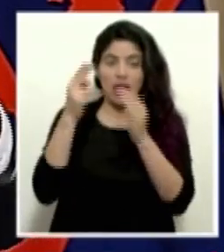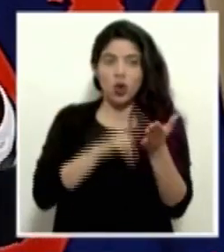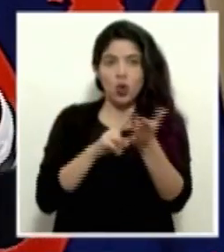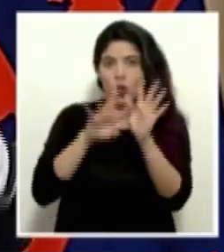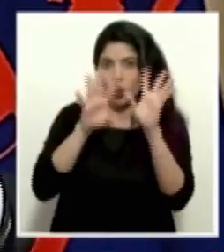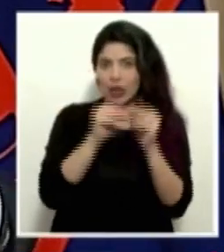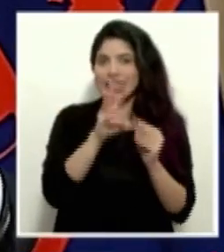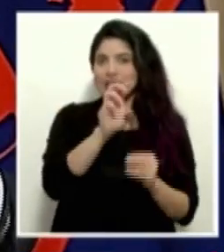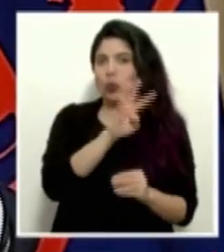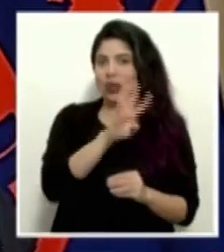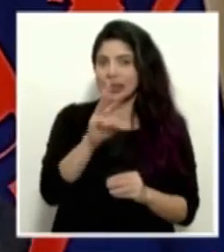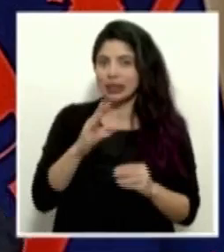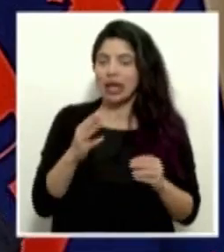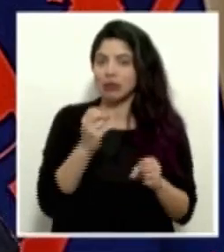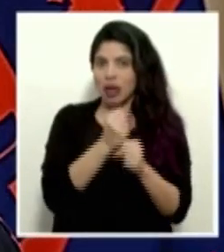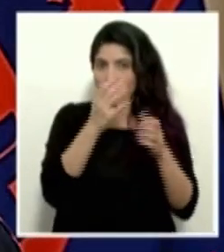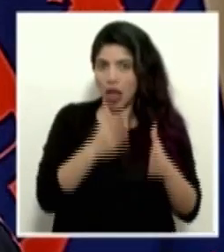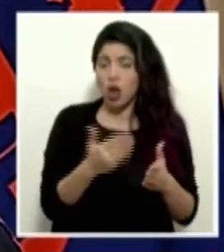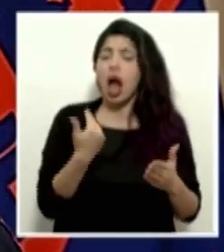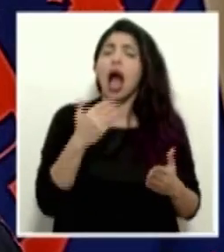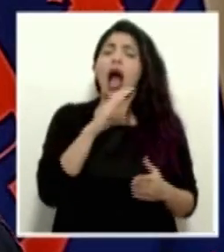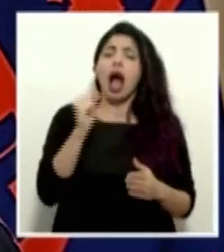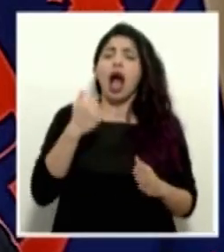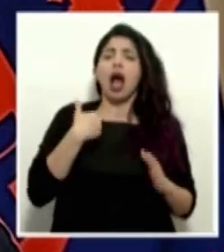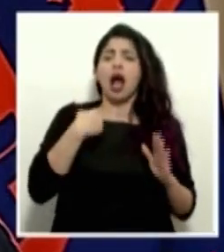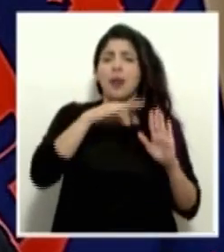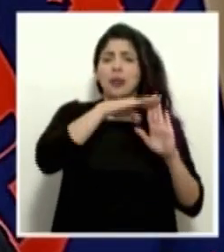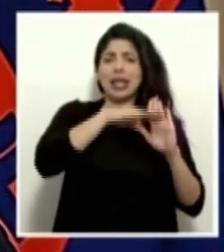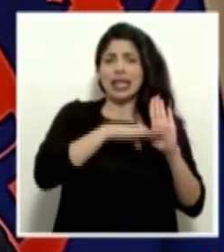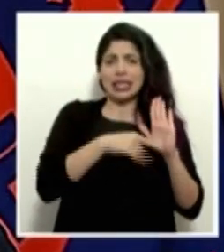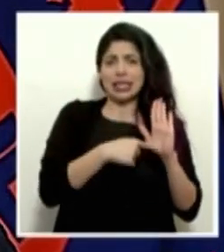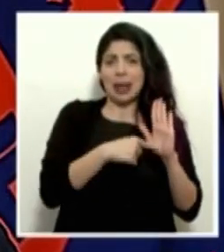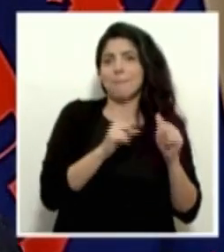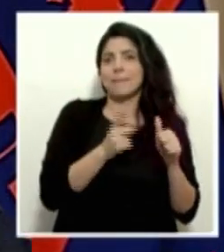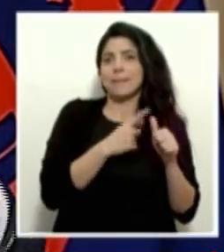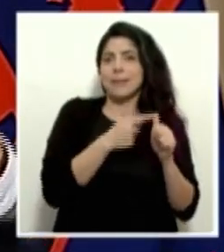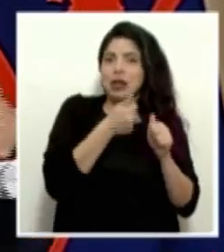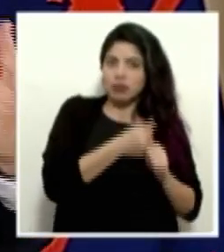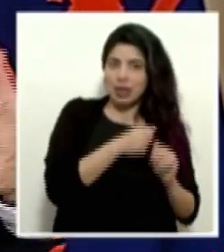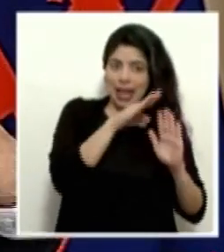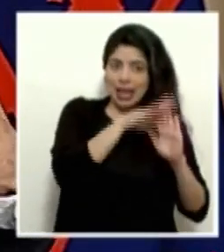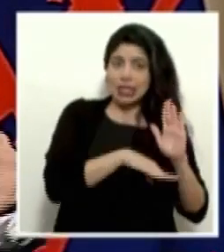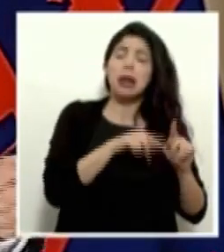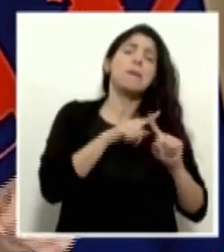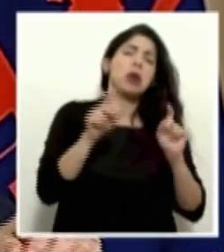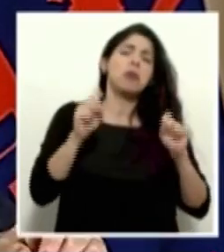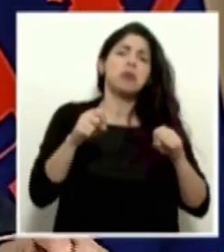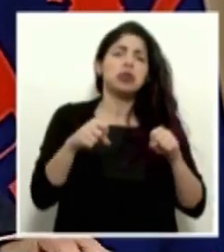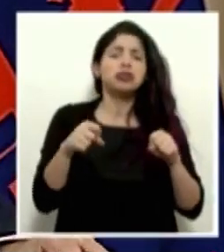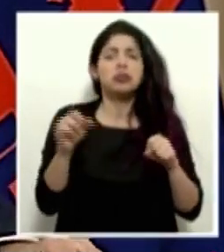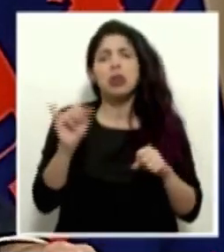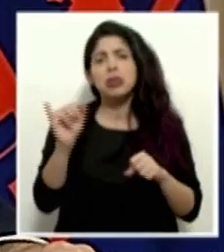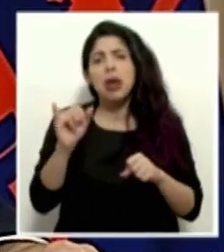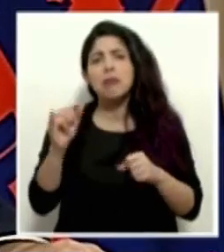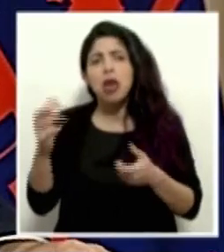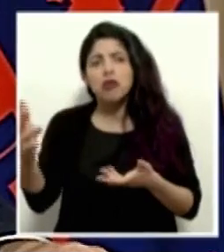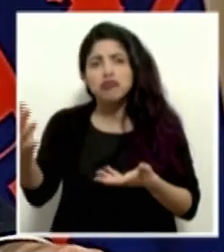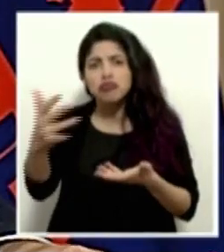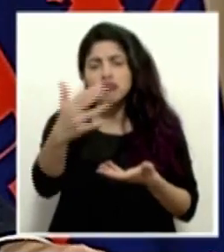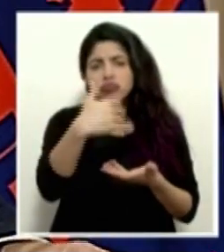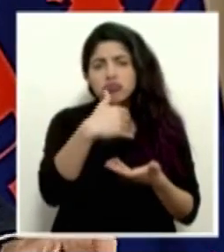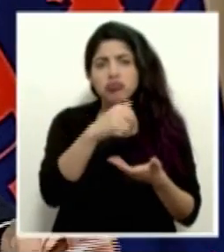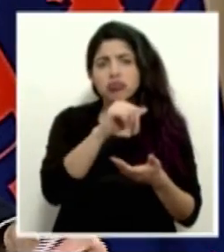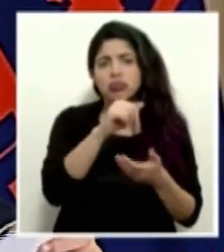tenemos una lista de elegibles en la caja, que son, digamos, la primera opción, pero vamos a estar probablemente extendiéndonos más allá